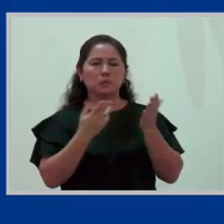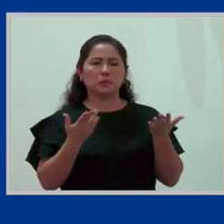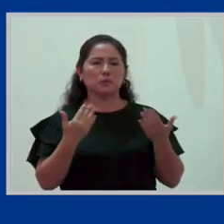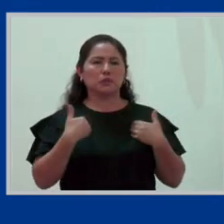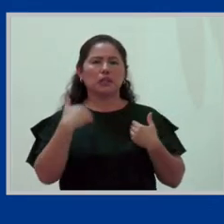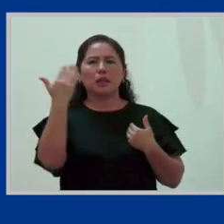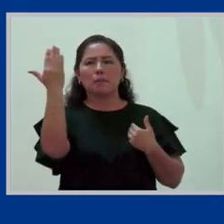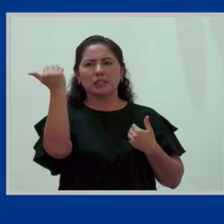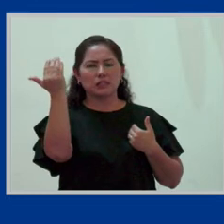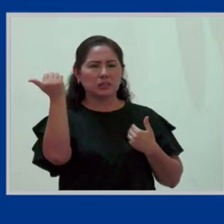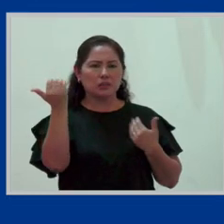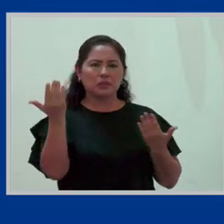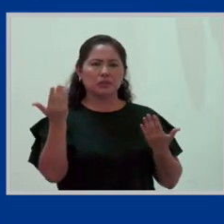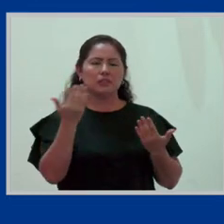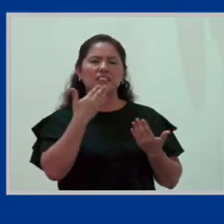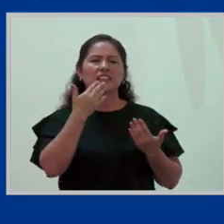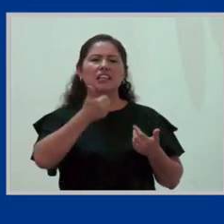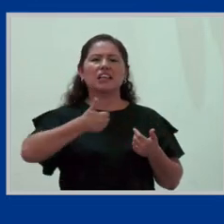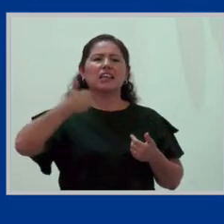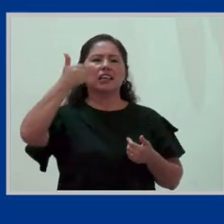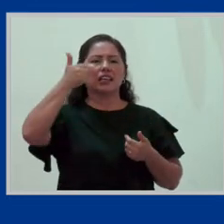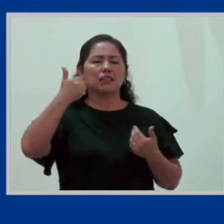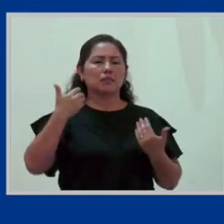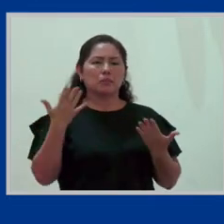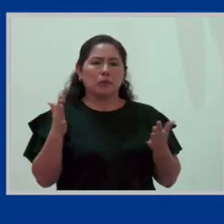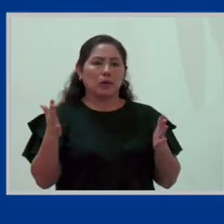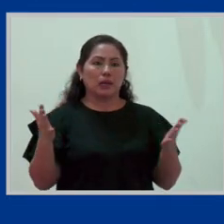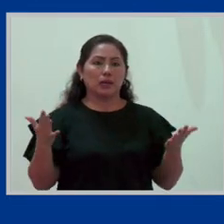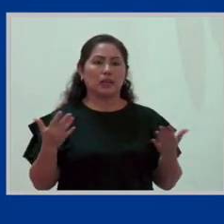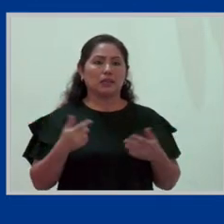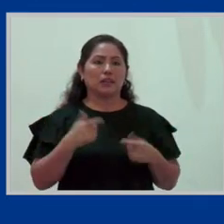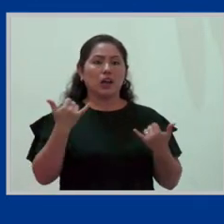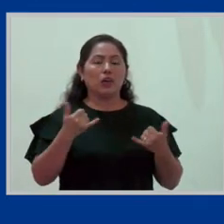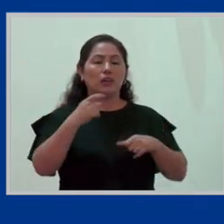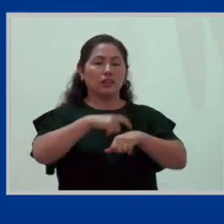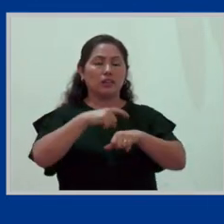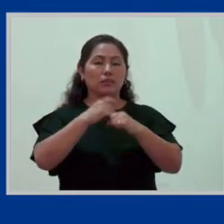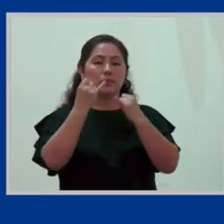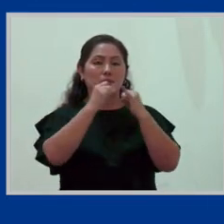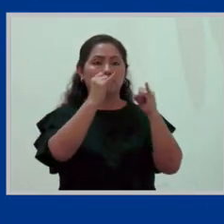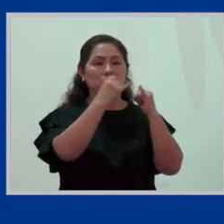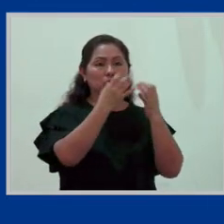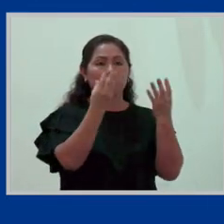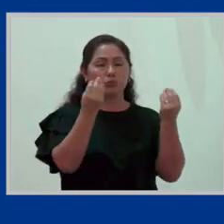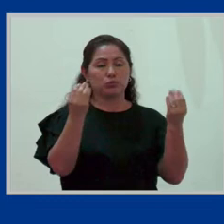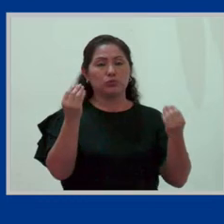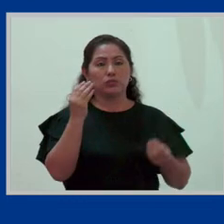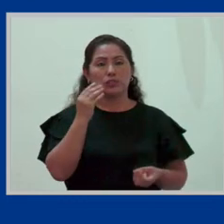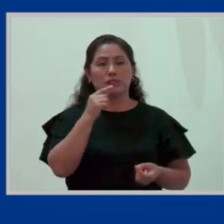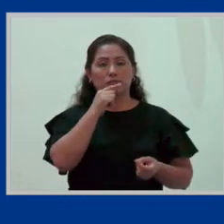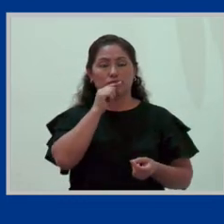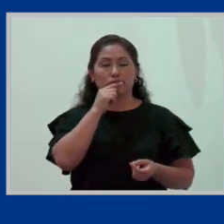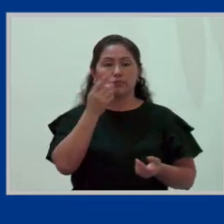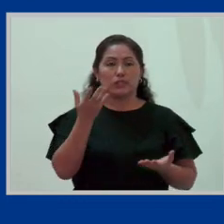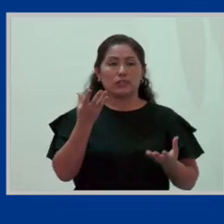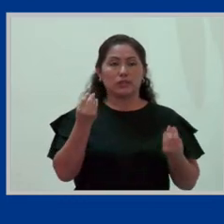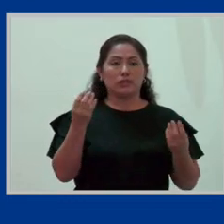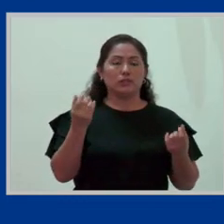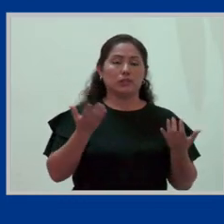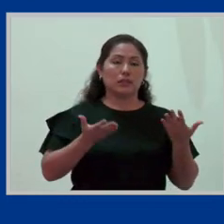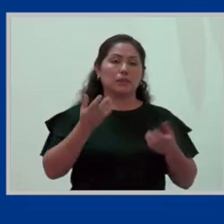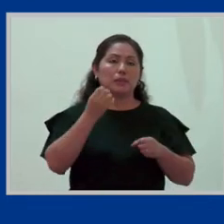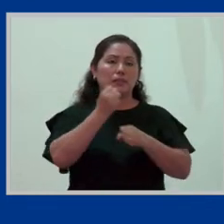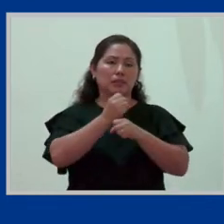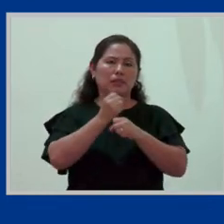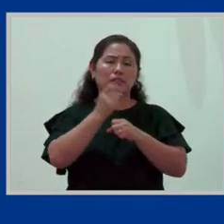pensiones. ¿Quién es tu empleador? Un trabajo independiente al día de hoy en nuestro país puede resultar también un trabajo muy